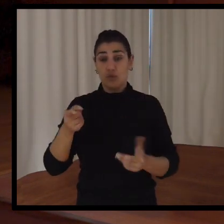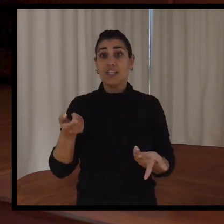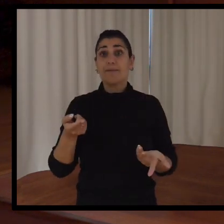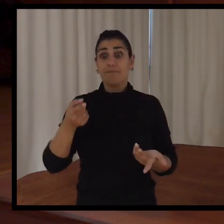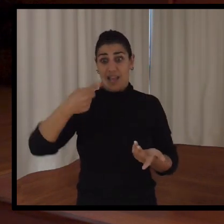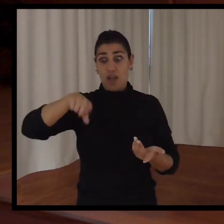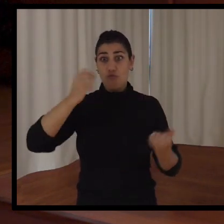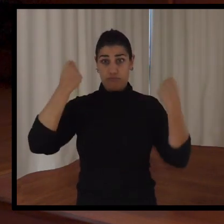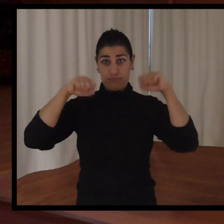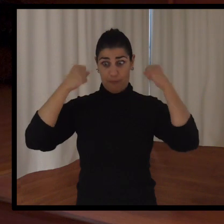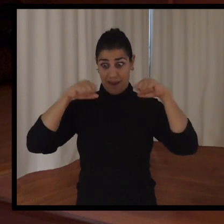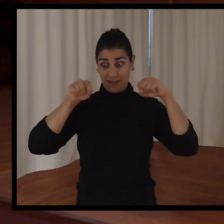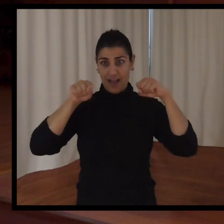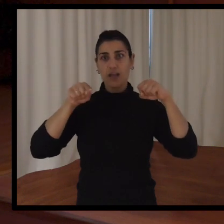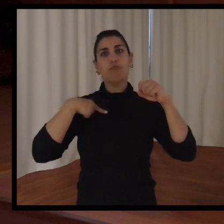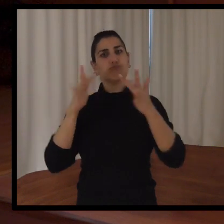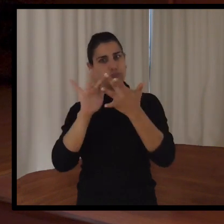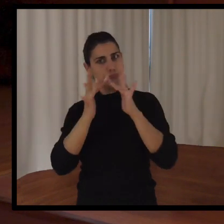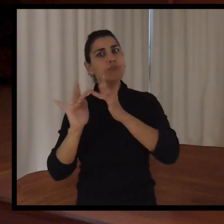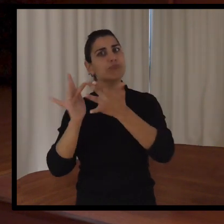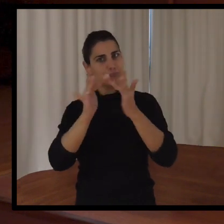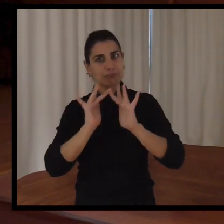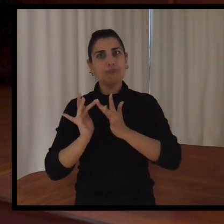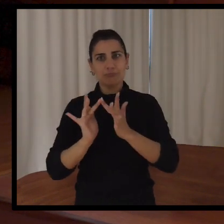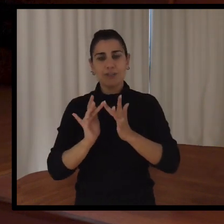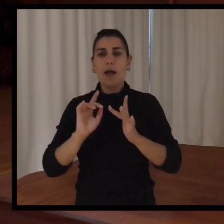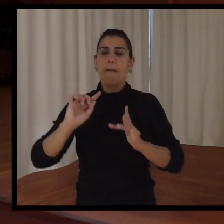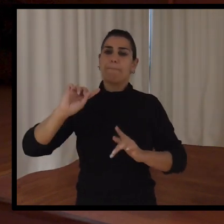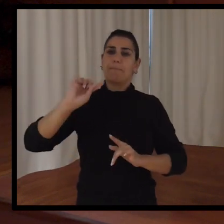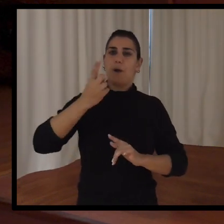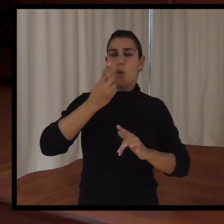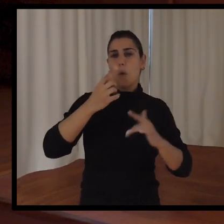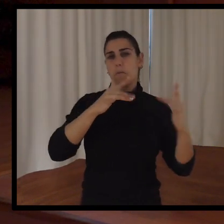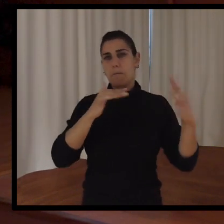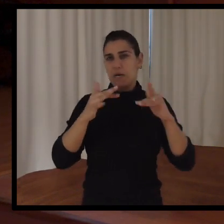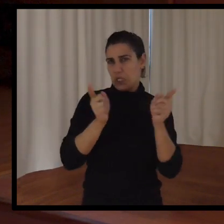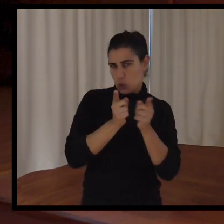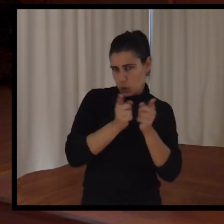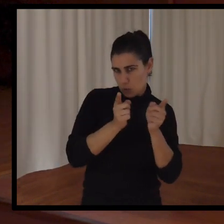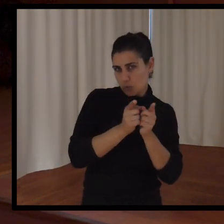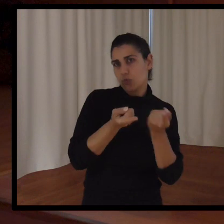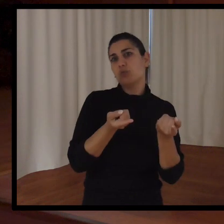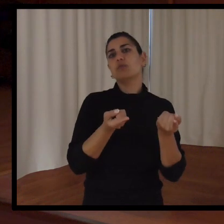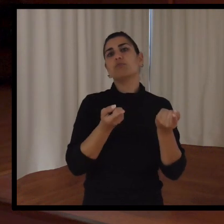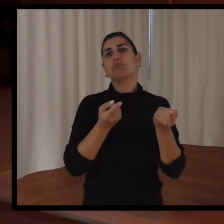ellos interactúan con ellos. En principio, siempre solemos hacer partidillos y los dos primeros tiempos juegan